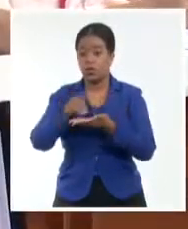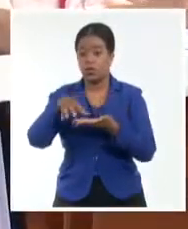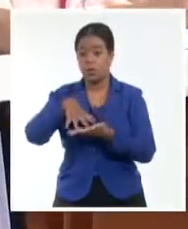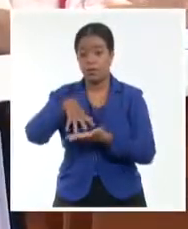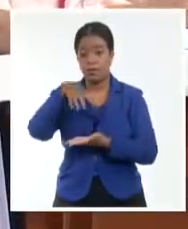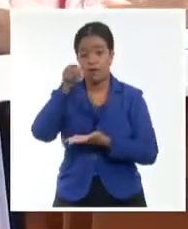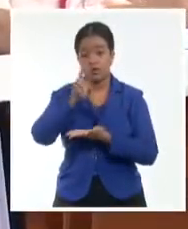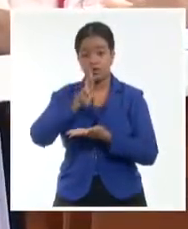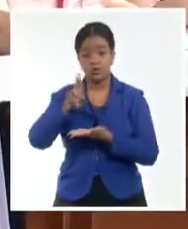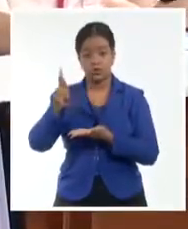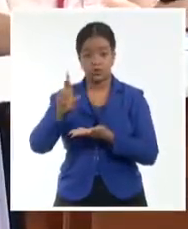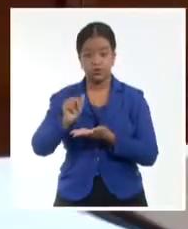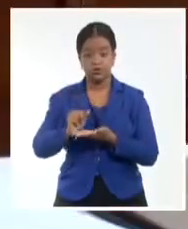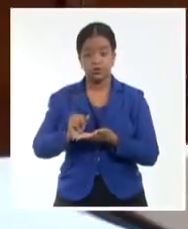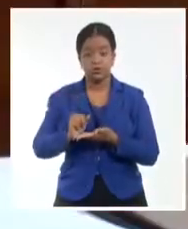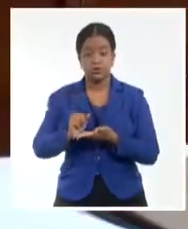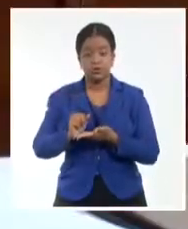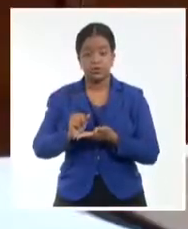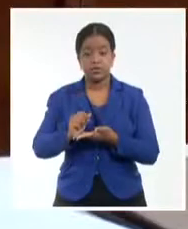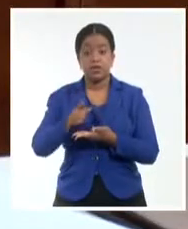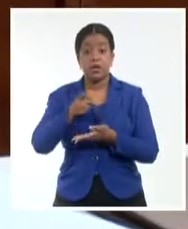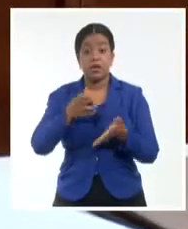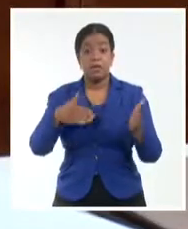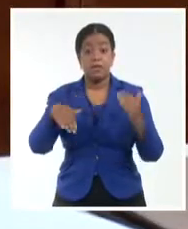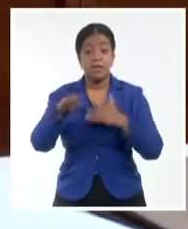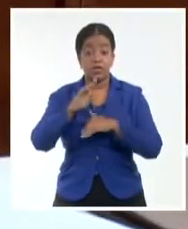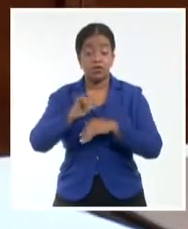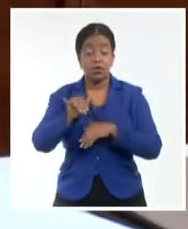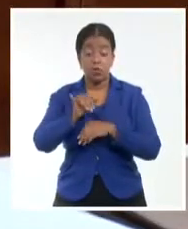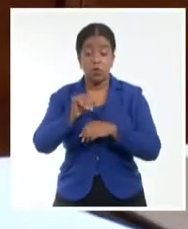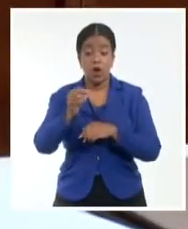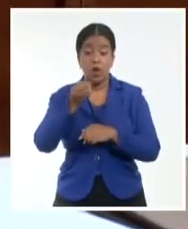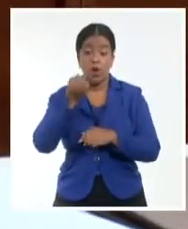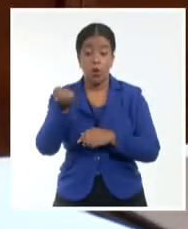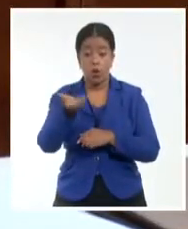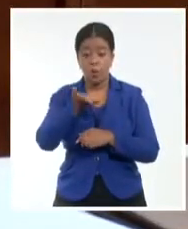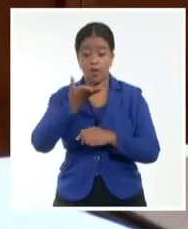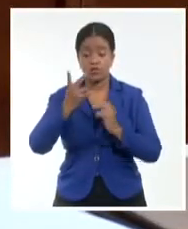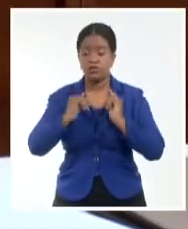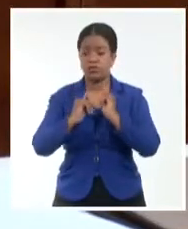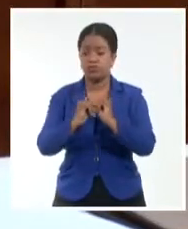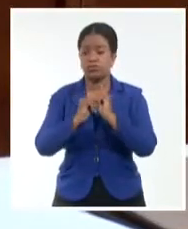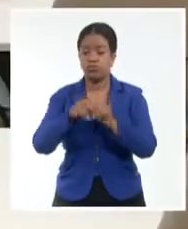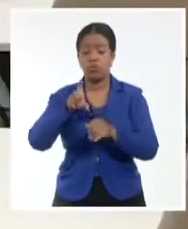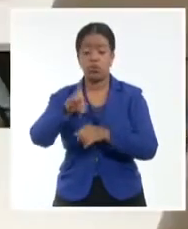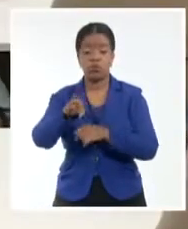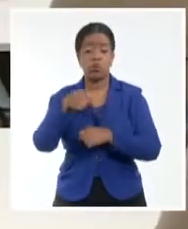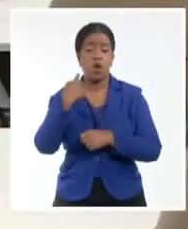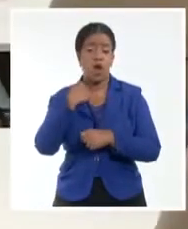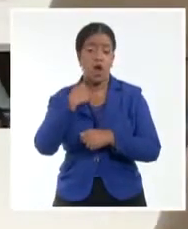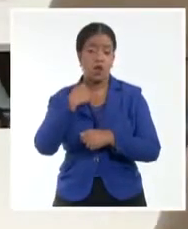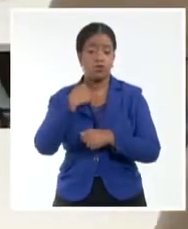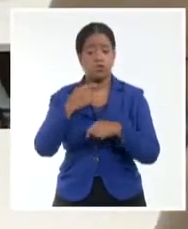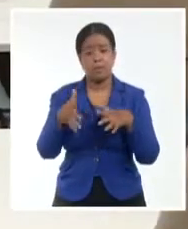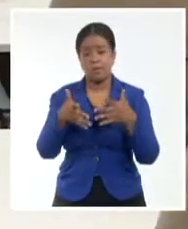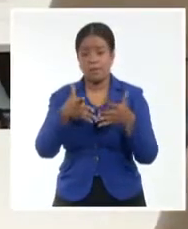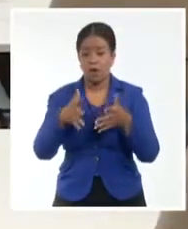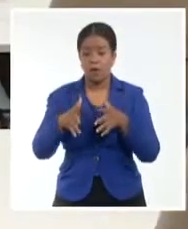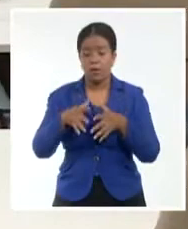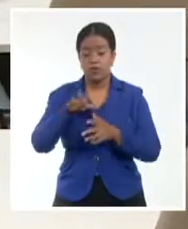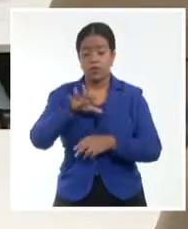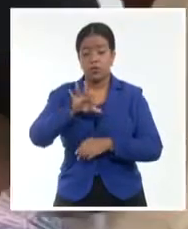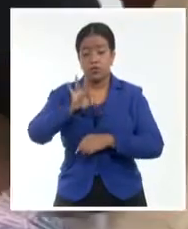El ministro de Comercio Exterior e Inversión Extranjera, Rodrigo Malmierca Díaz, informó que en el último año y medio aproximadamente 58